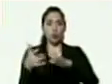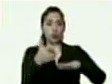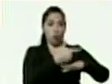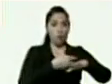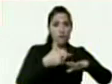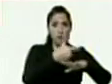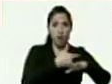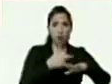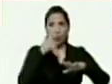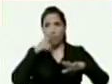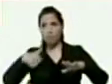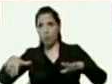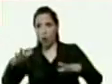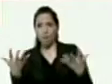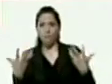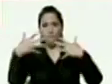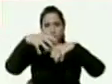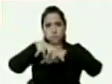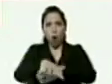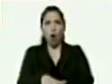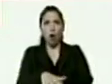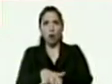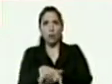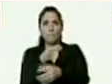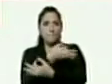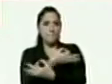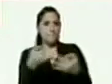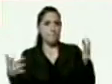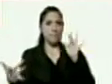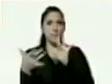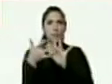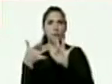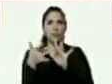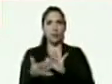pueblo pueblo gobierno combinación perfecta